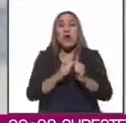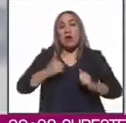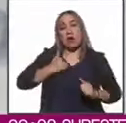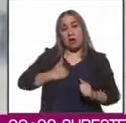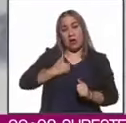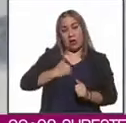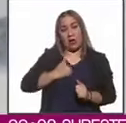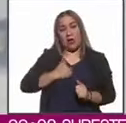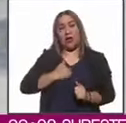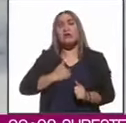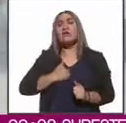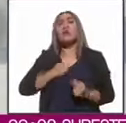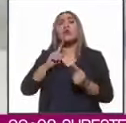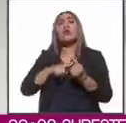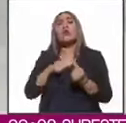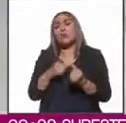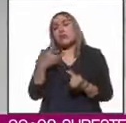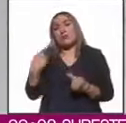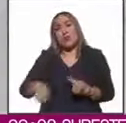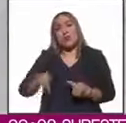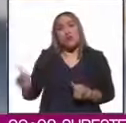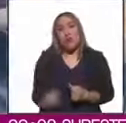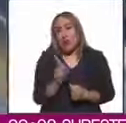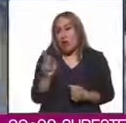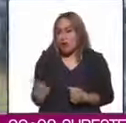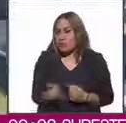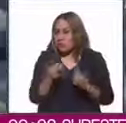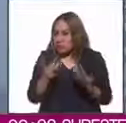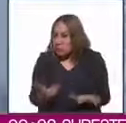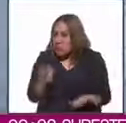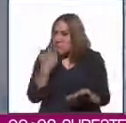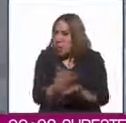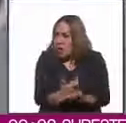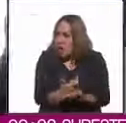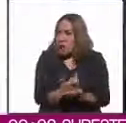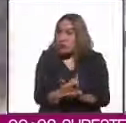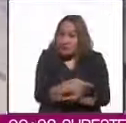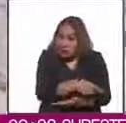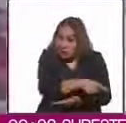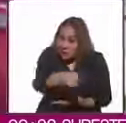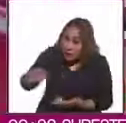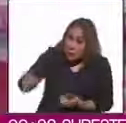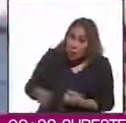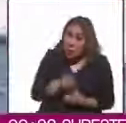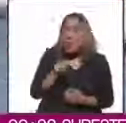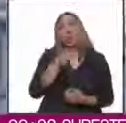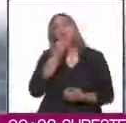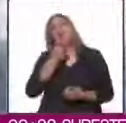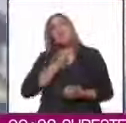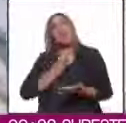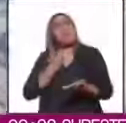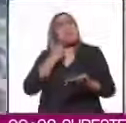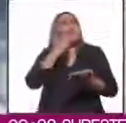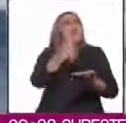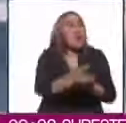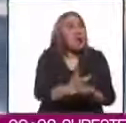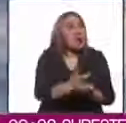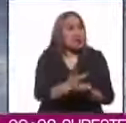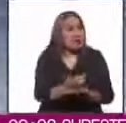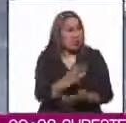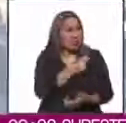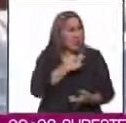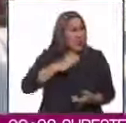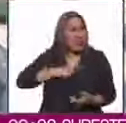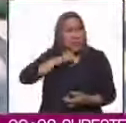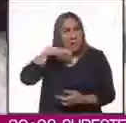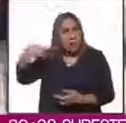contratados con el erario. Es decir, todos los mexicanos tendremos que pagar por una deuda que